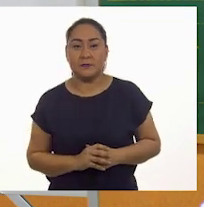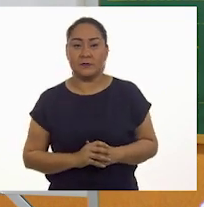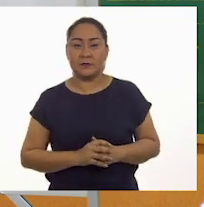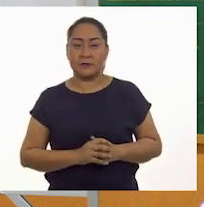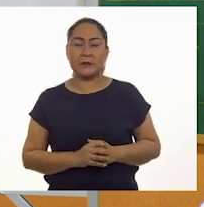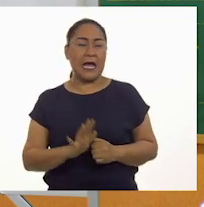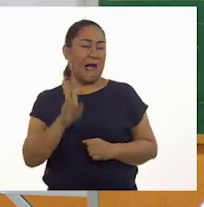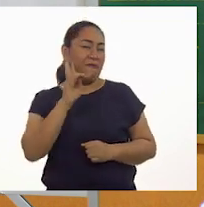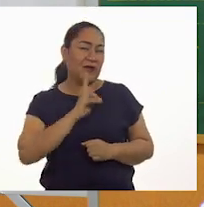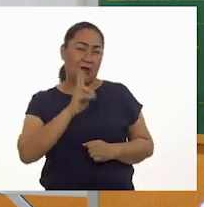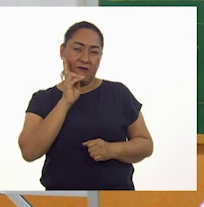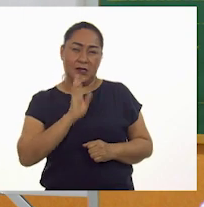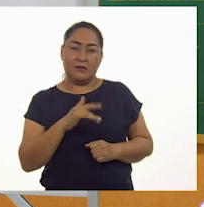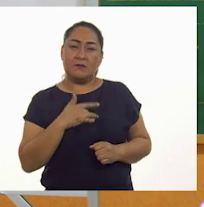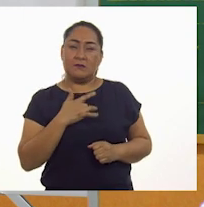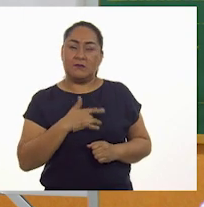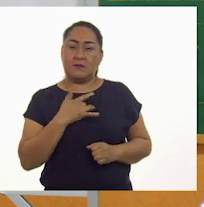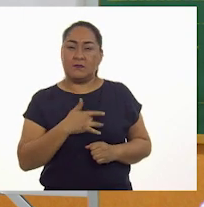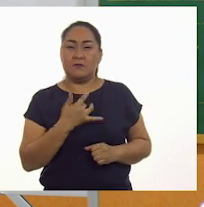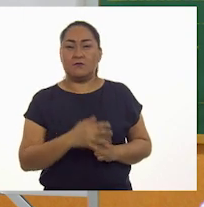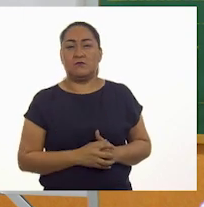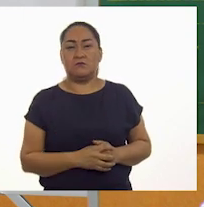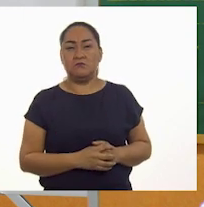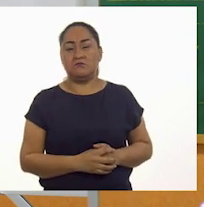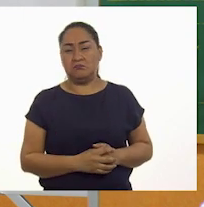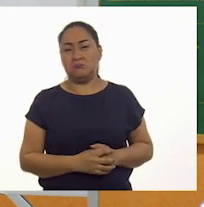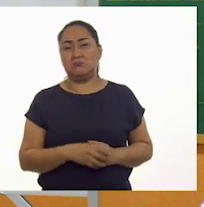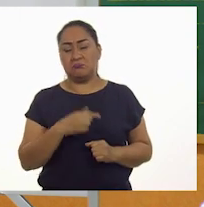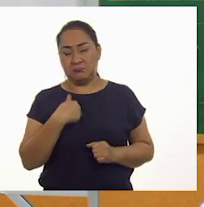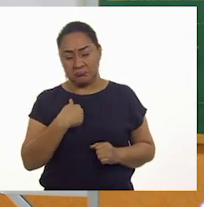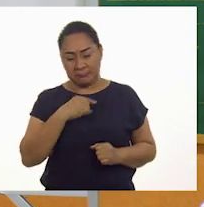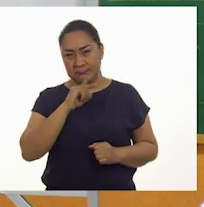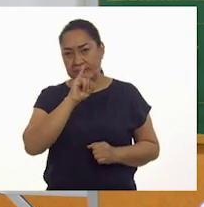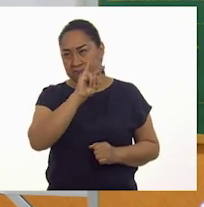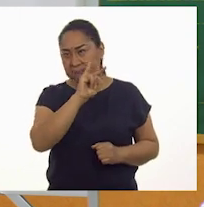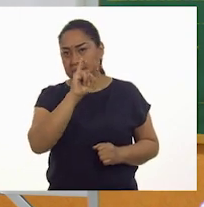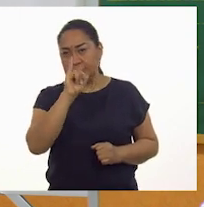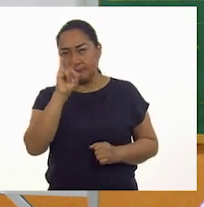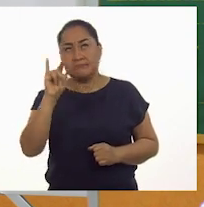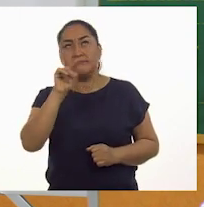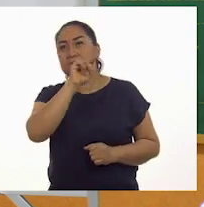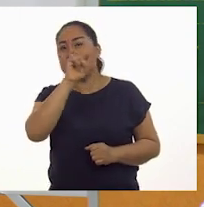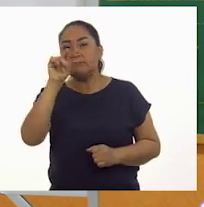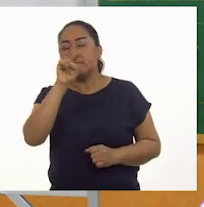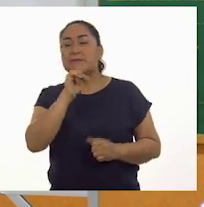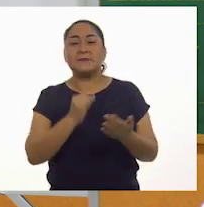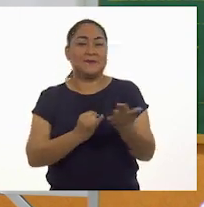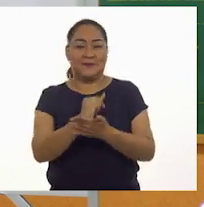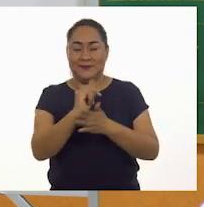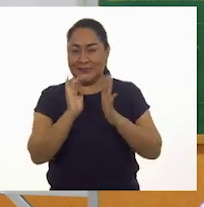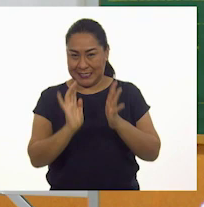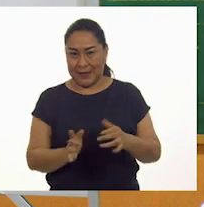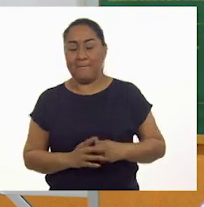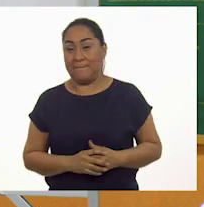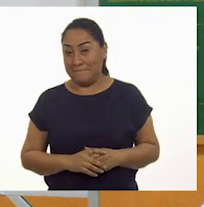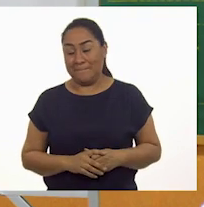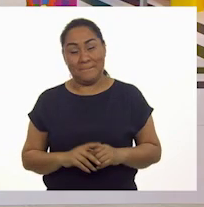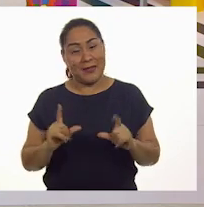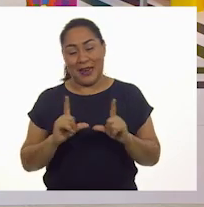A ver. Y aquí las voy a pegar para que podamos verlas. Listo.